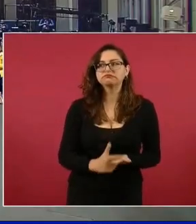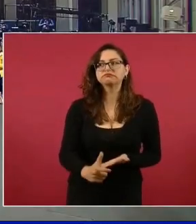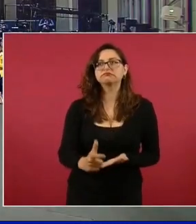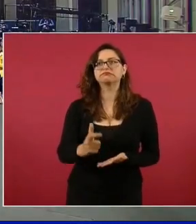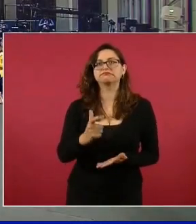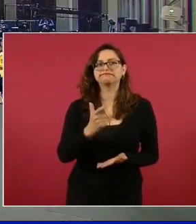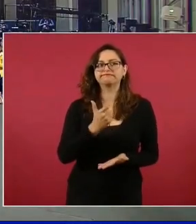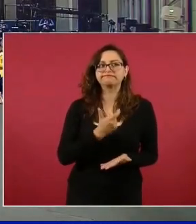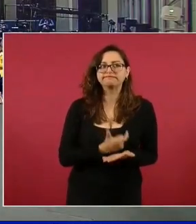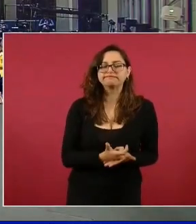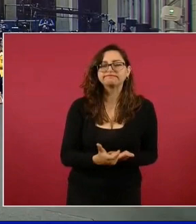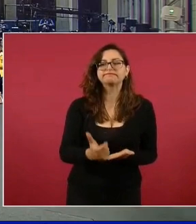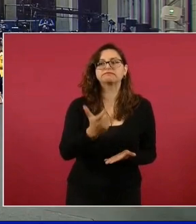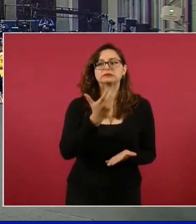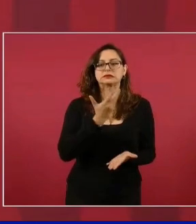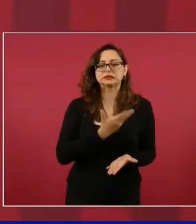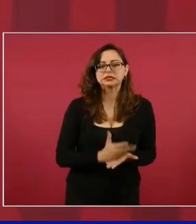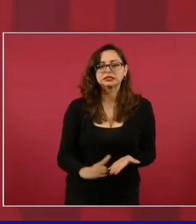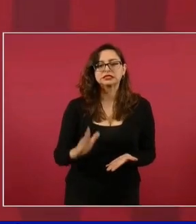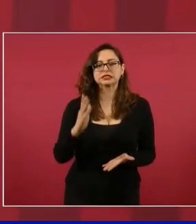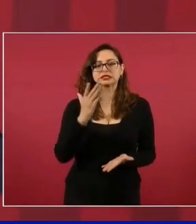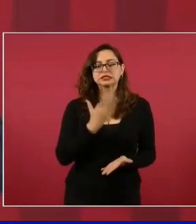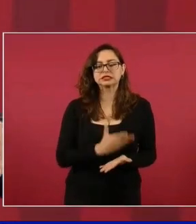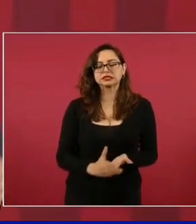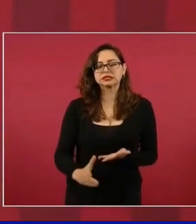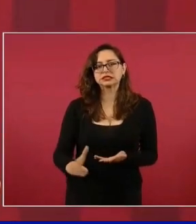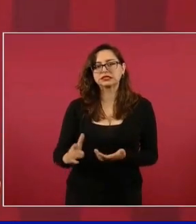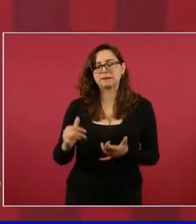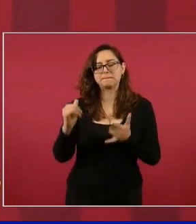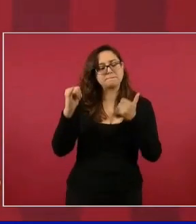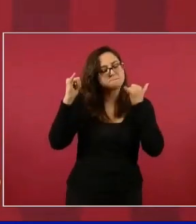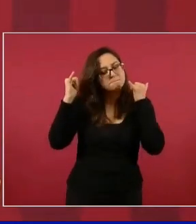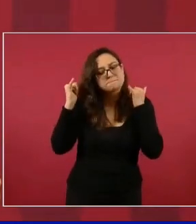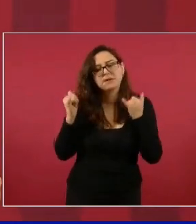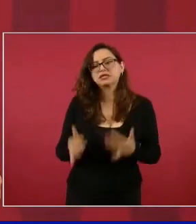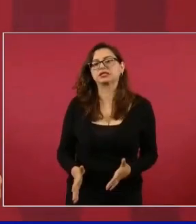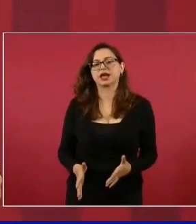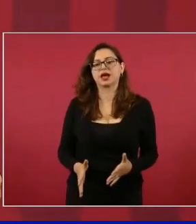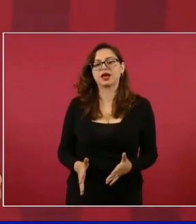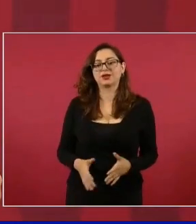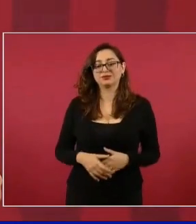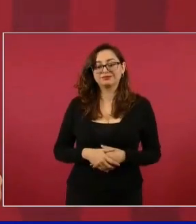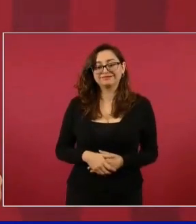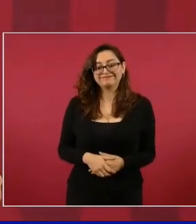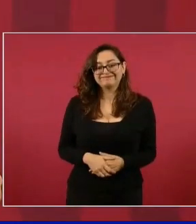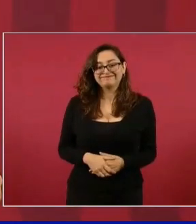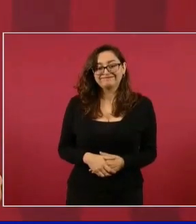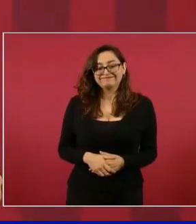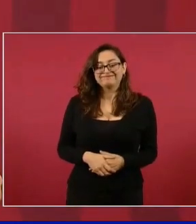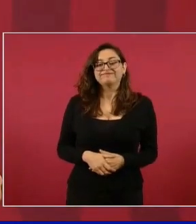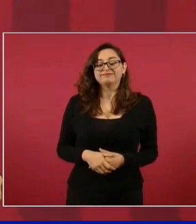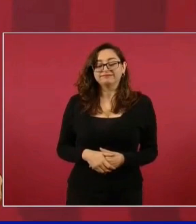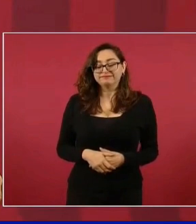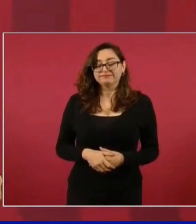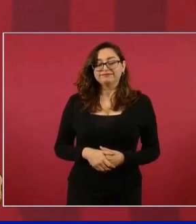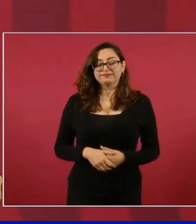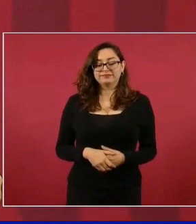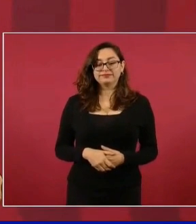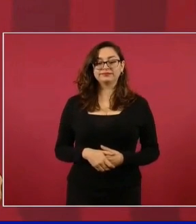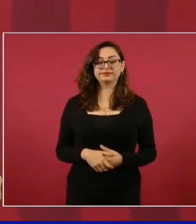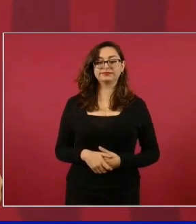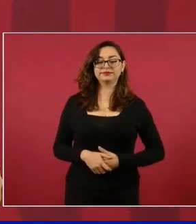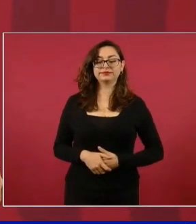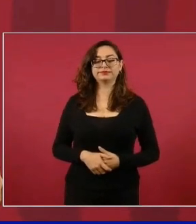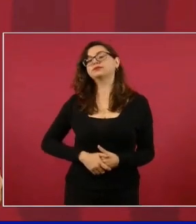ya no acercó. su